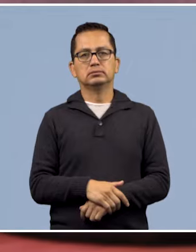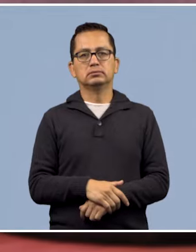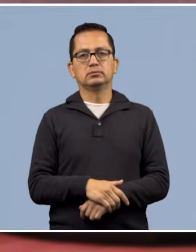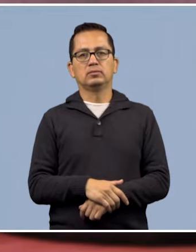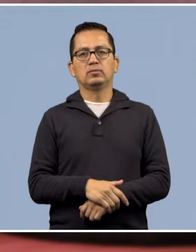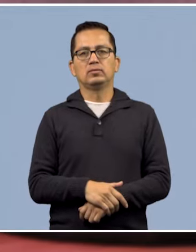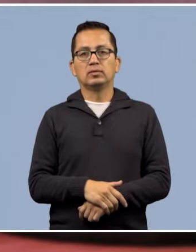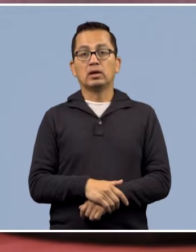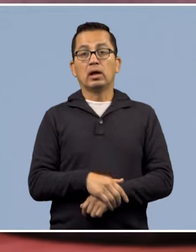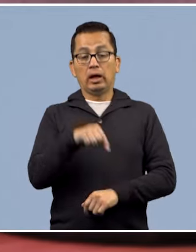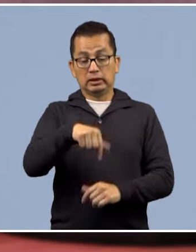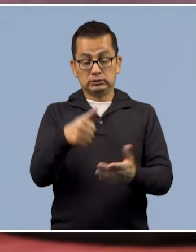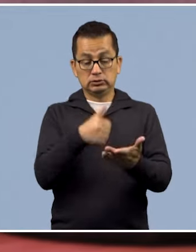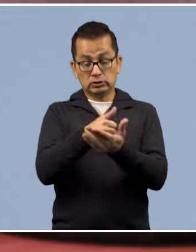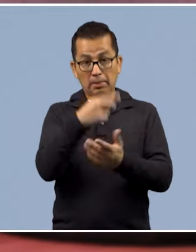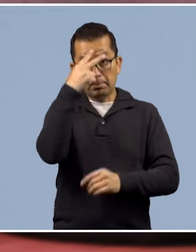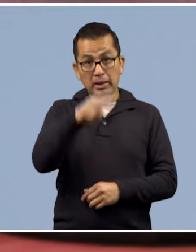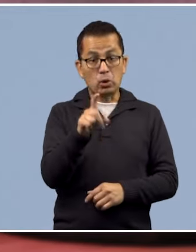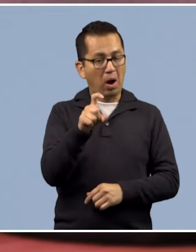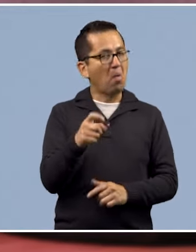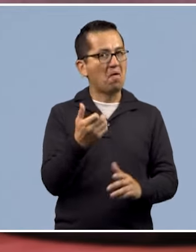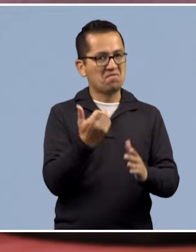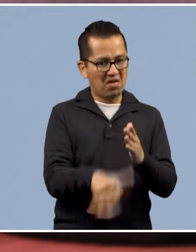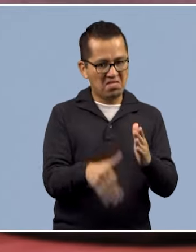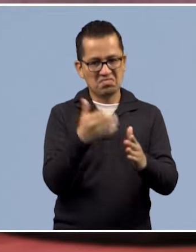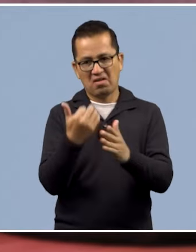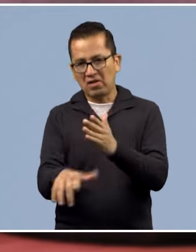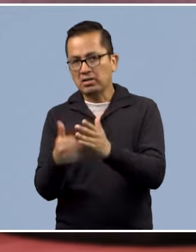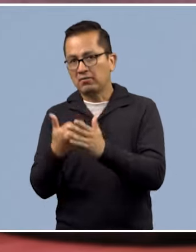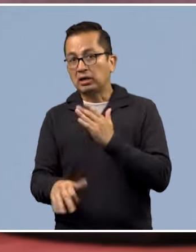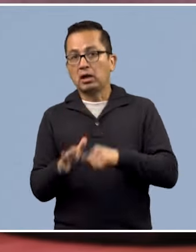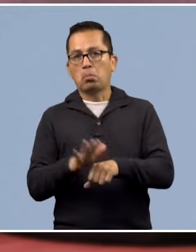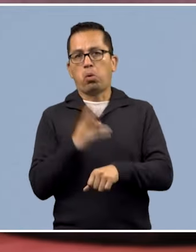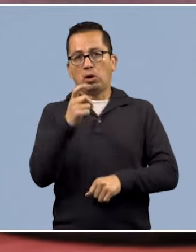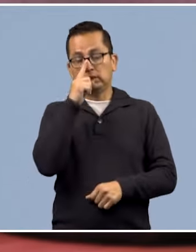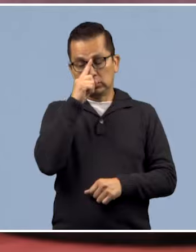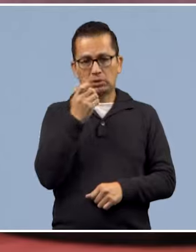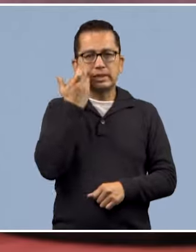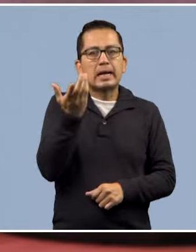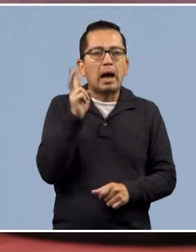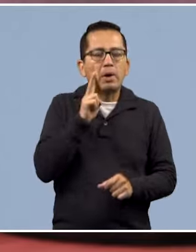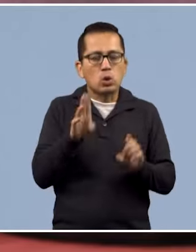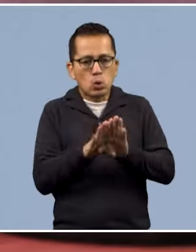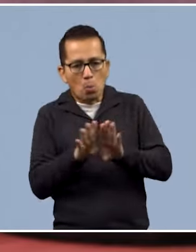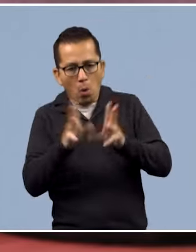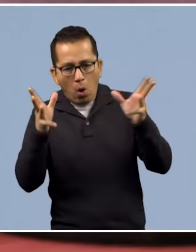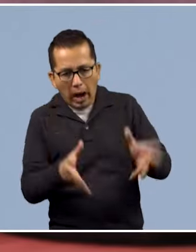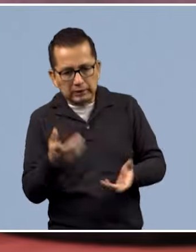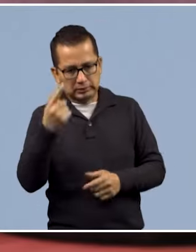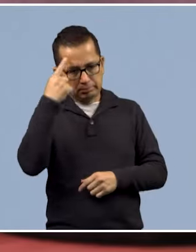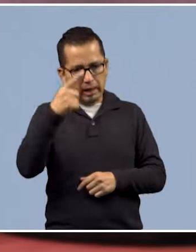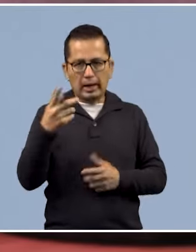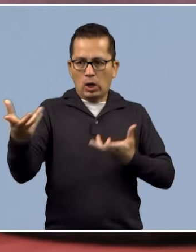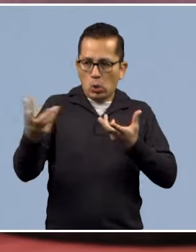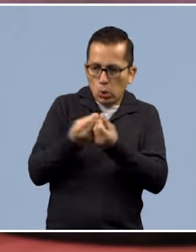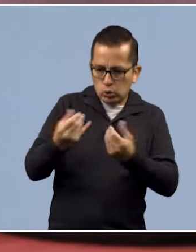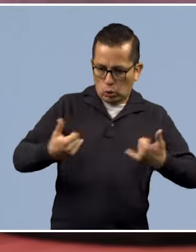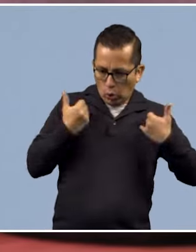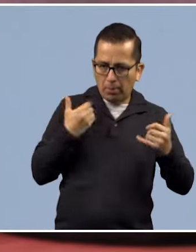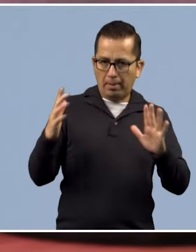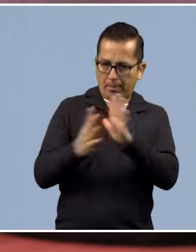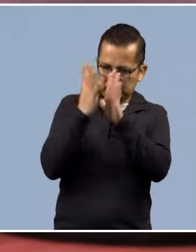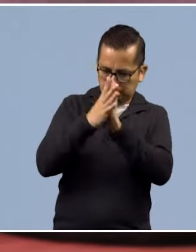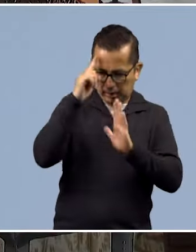Frente a la falta de agua en la ciudad, se ha buscado crear alternativas que involucren sobre todo a los jóvenes, como son viriconcursos, programas